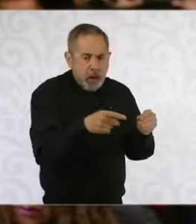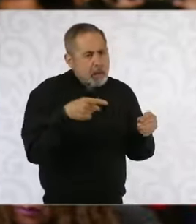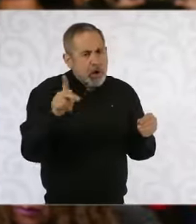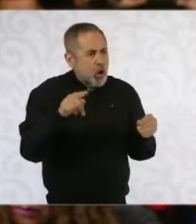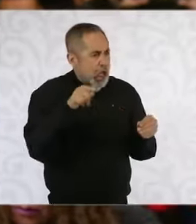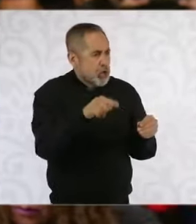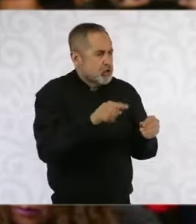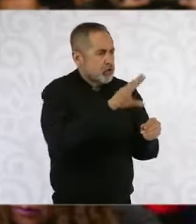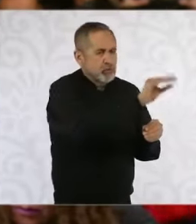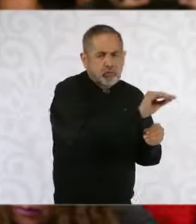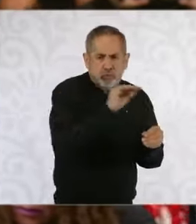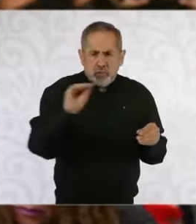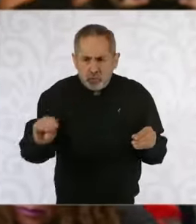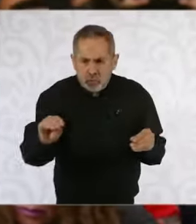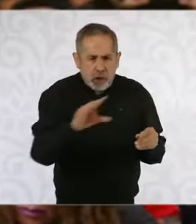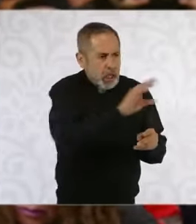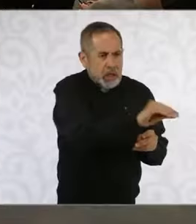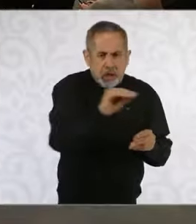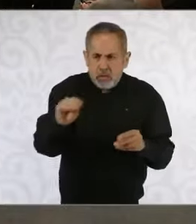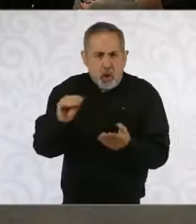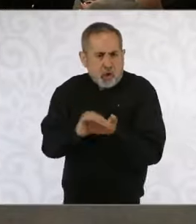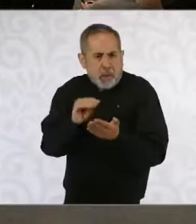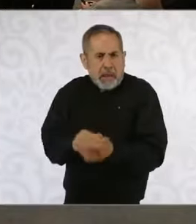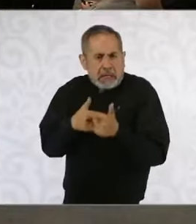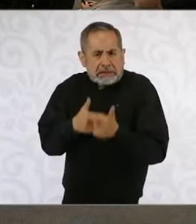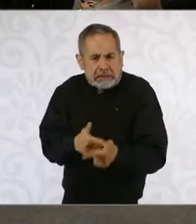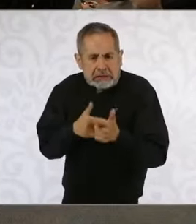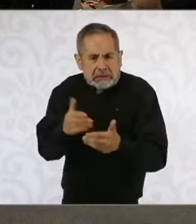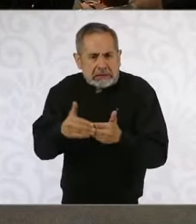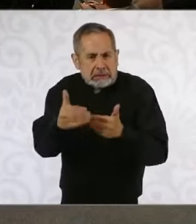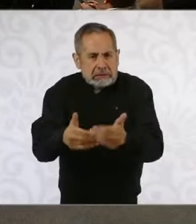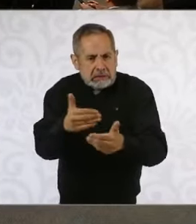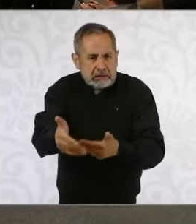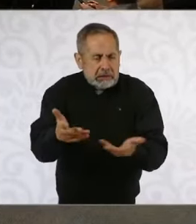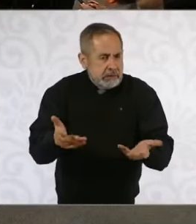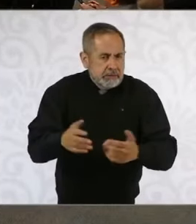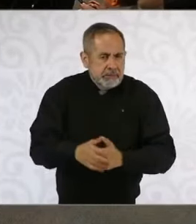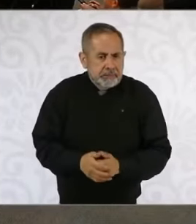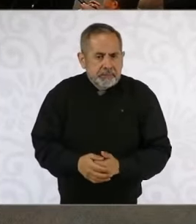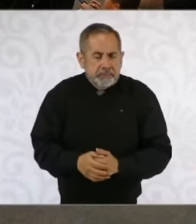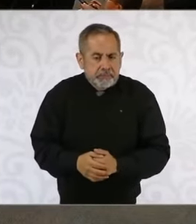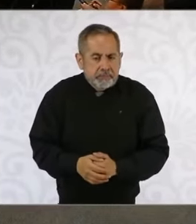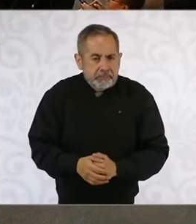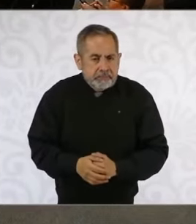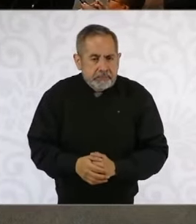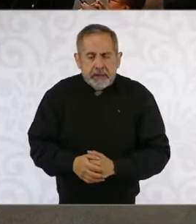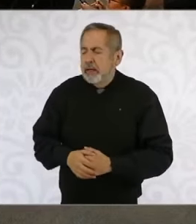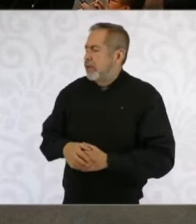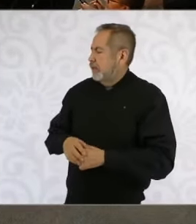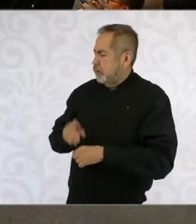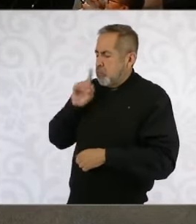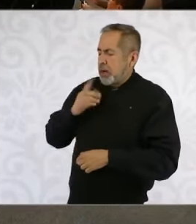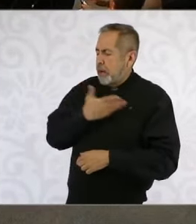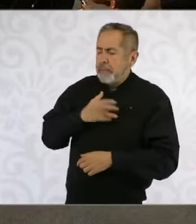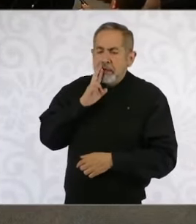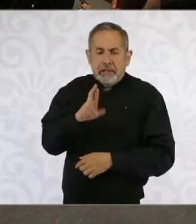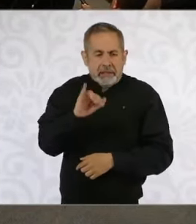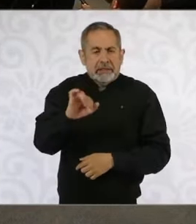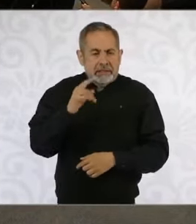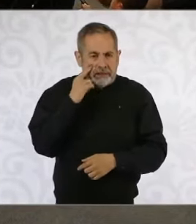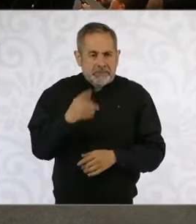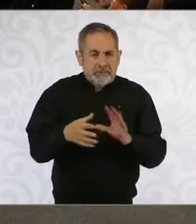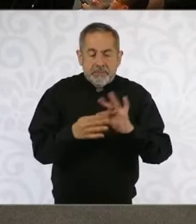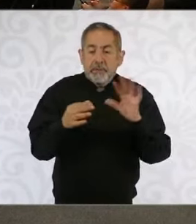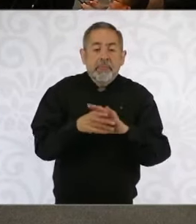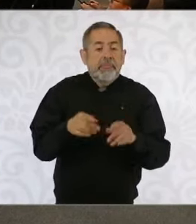continuar. ¿Dónde van a continuar esas funciones? Sí, a ver, vamos a sacar lo de la